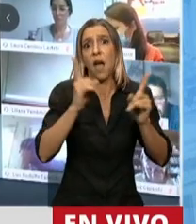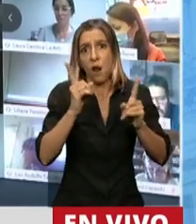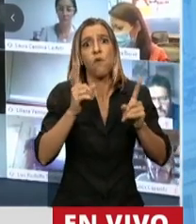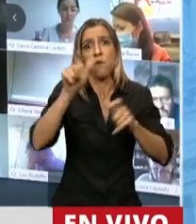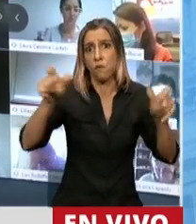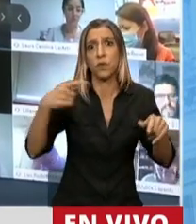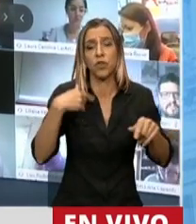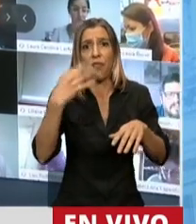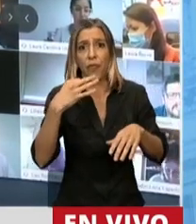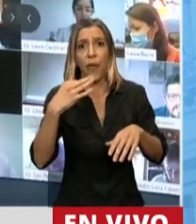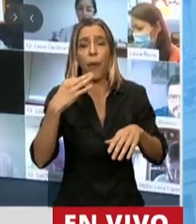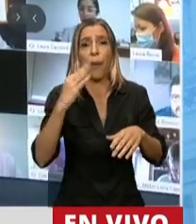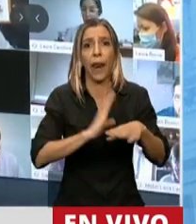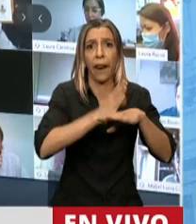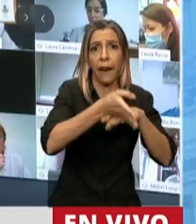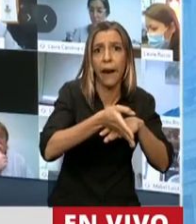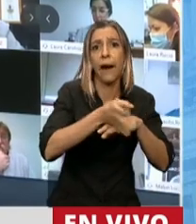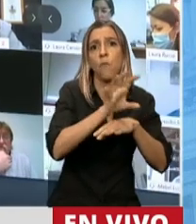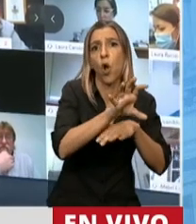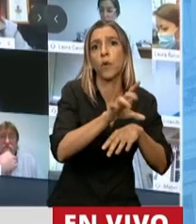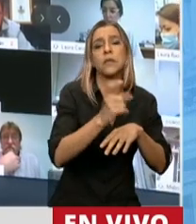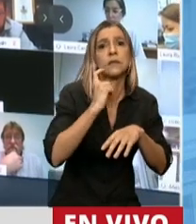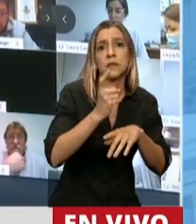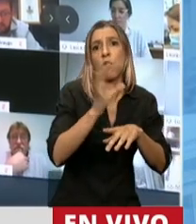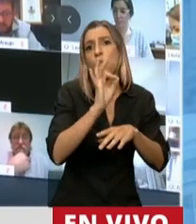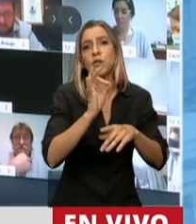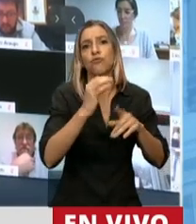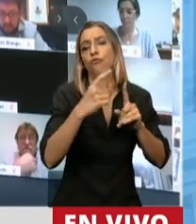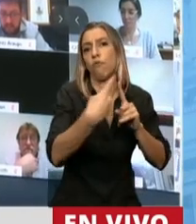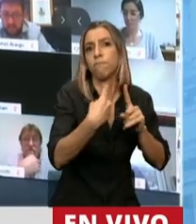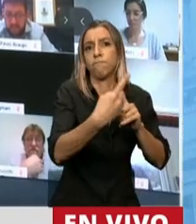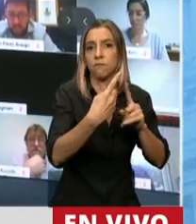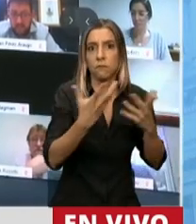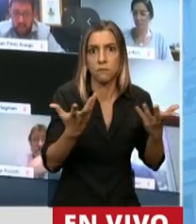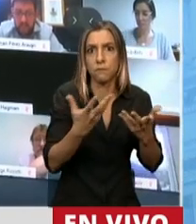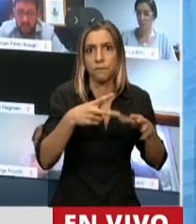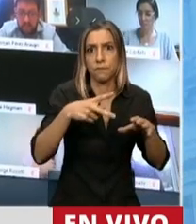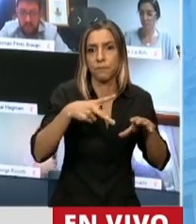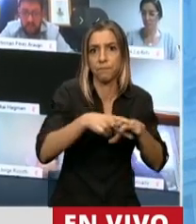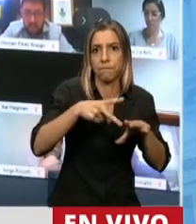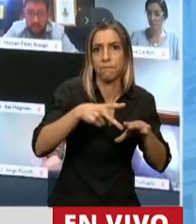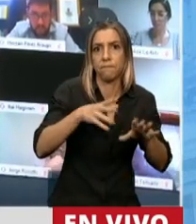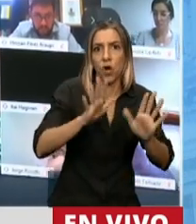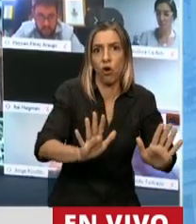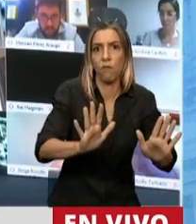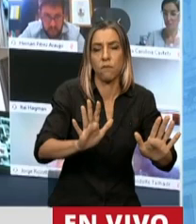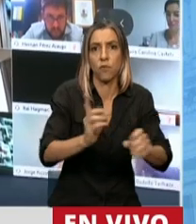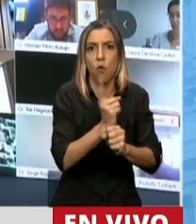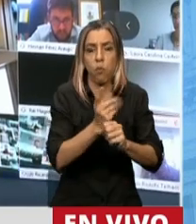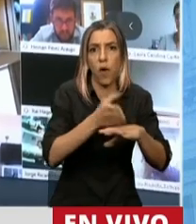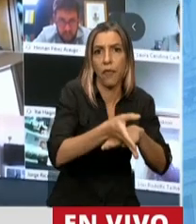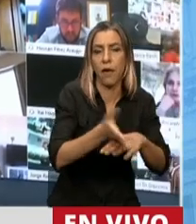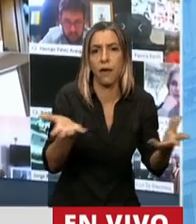transitar por San Luis. Sin respeto a lo que prescribe la Constitución respecto a la participación del Congreso como